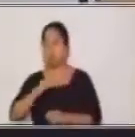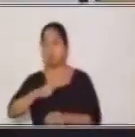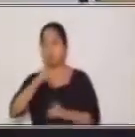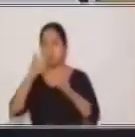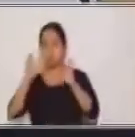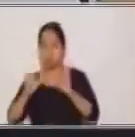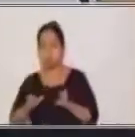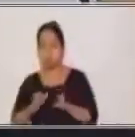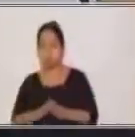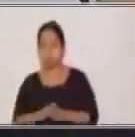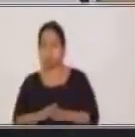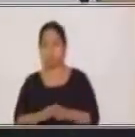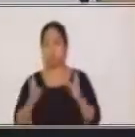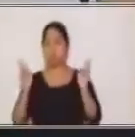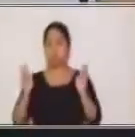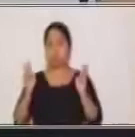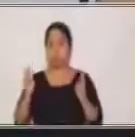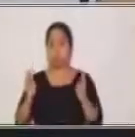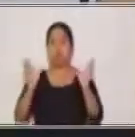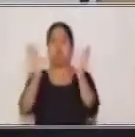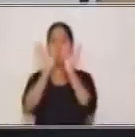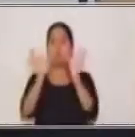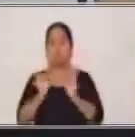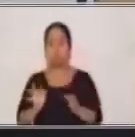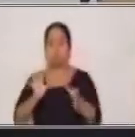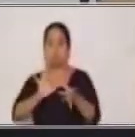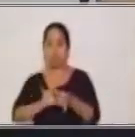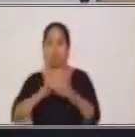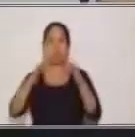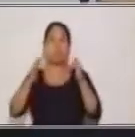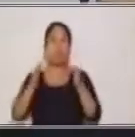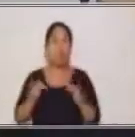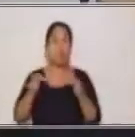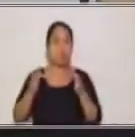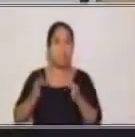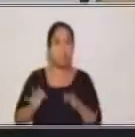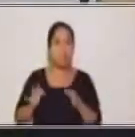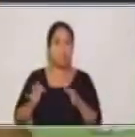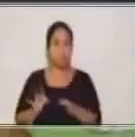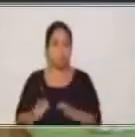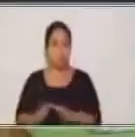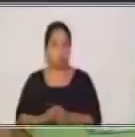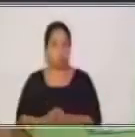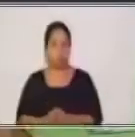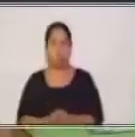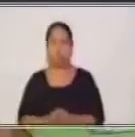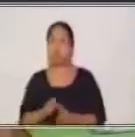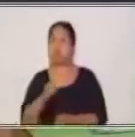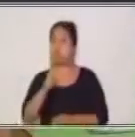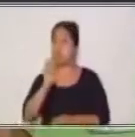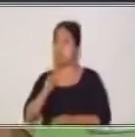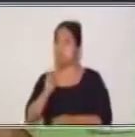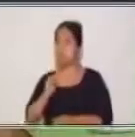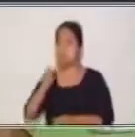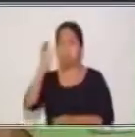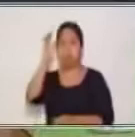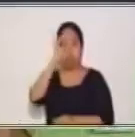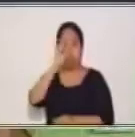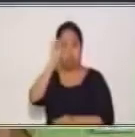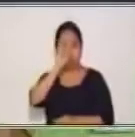llamarla forma de tratamiento. Para eso necesito que observes y que escuches, que leamos